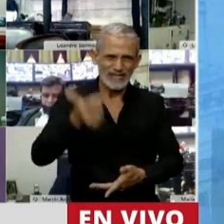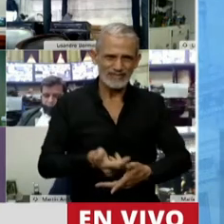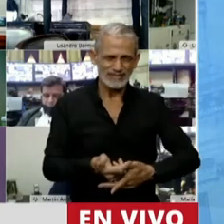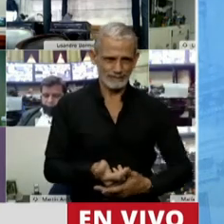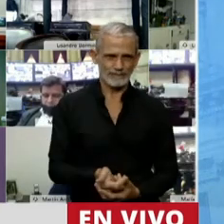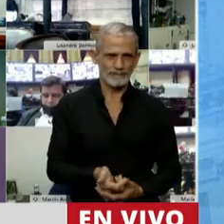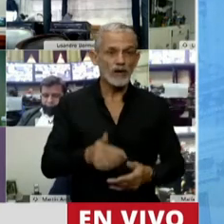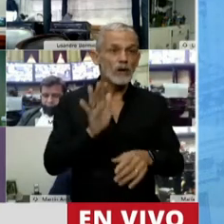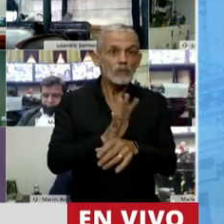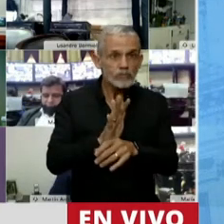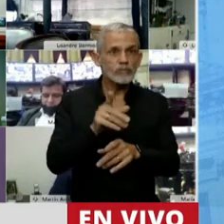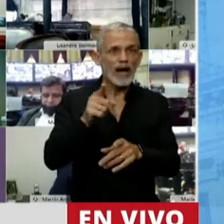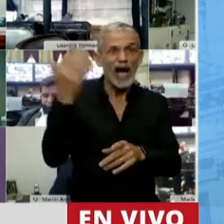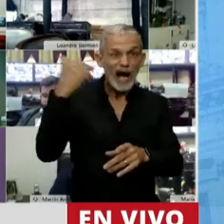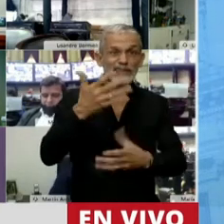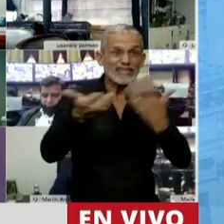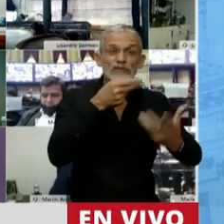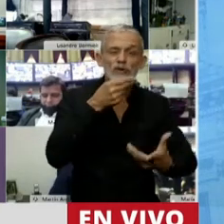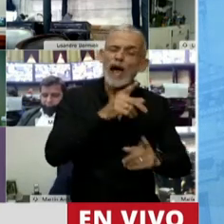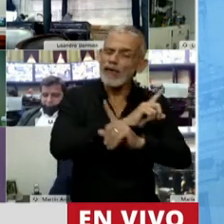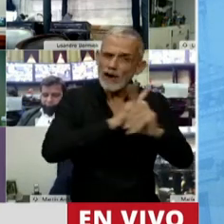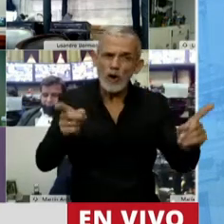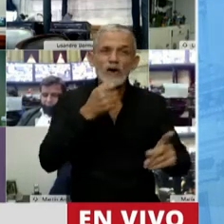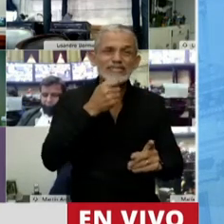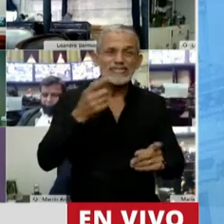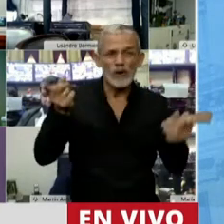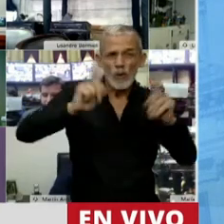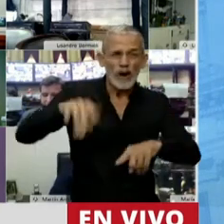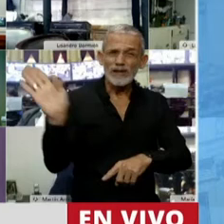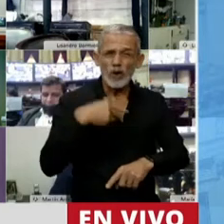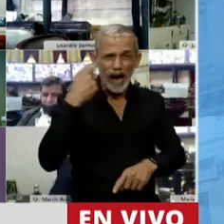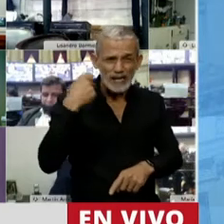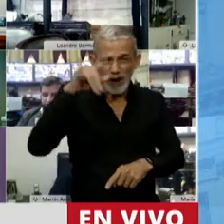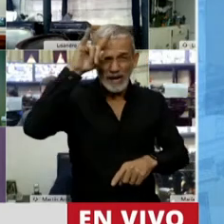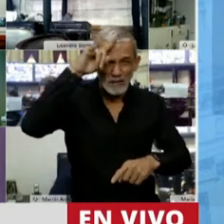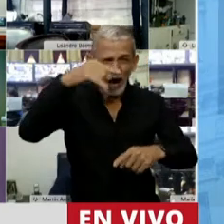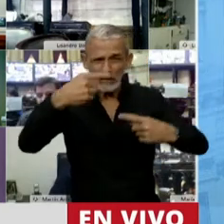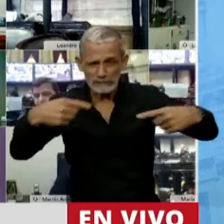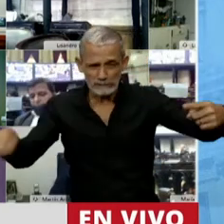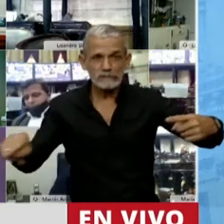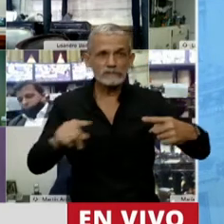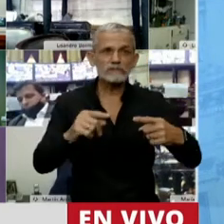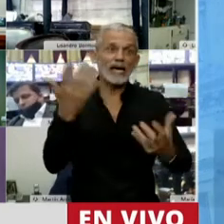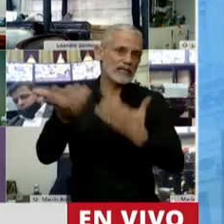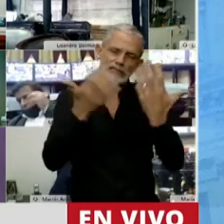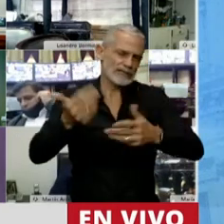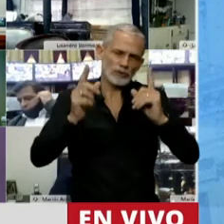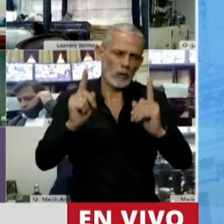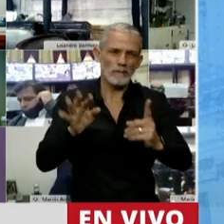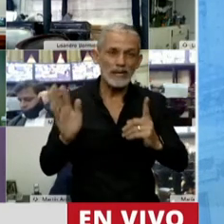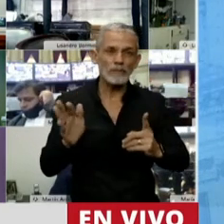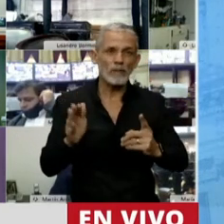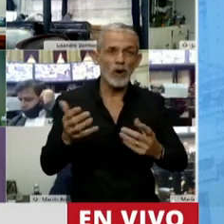bien claro, no quiere decir que no hubiera habido incendio en el Delta si volvía a toda la hacienda. Hubiera habido lo mismo, pero no la